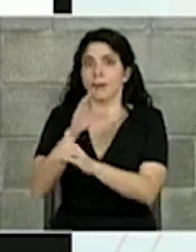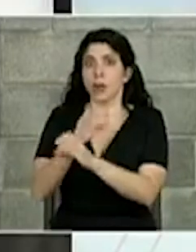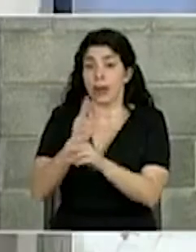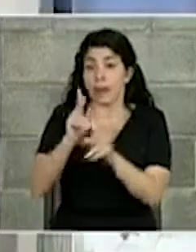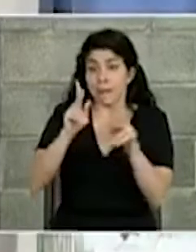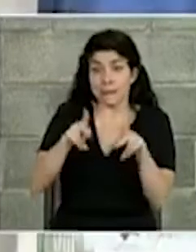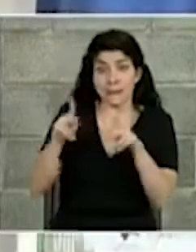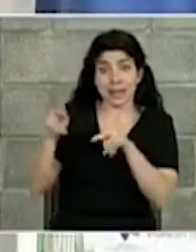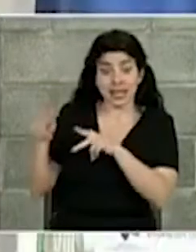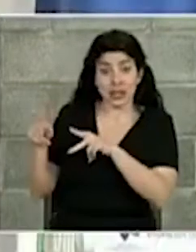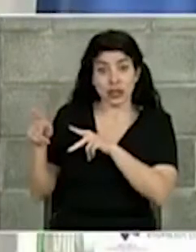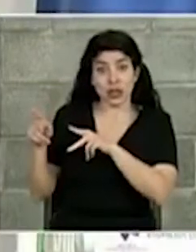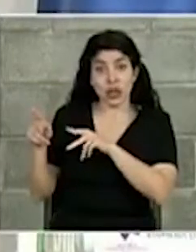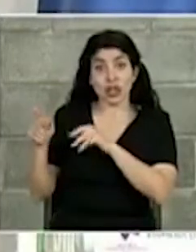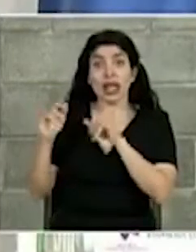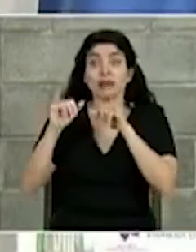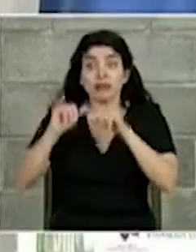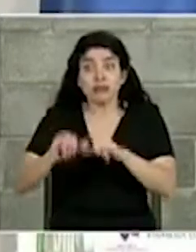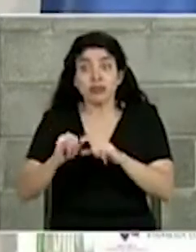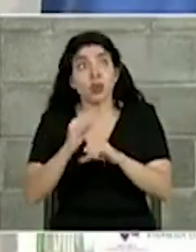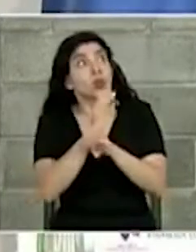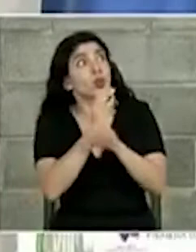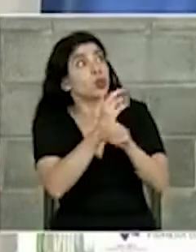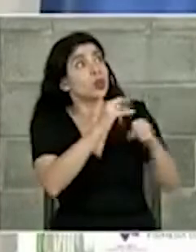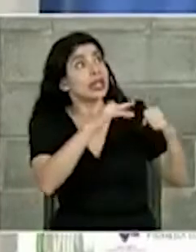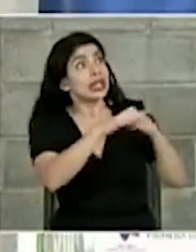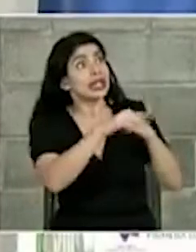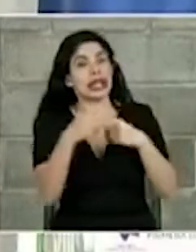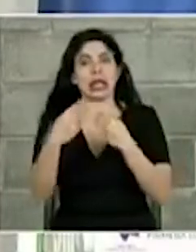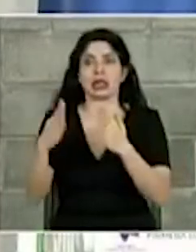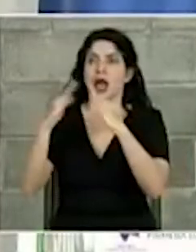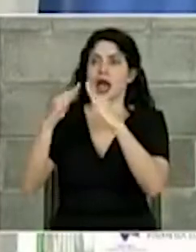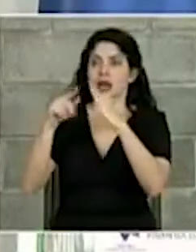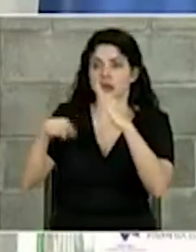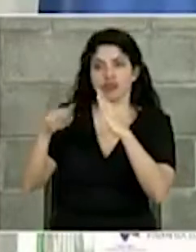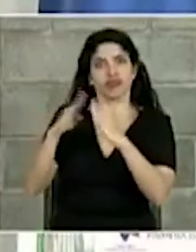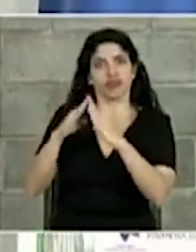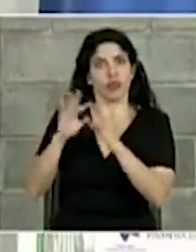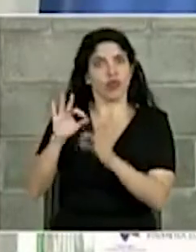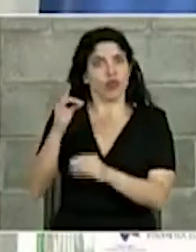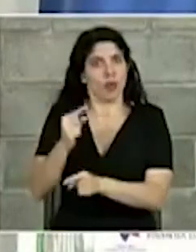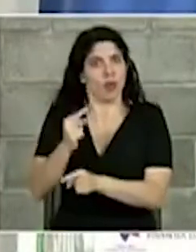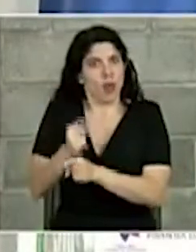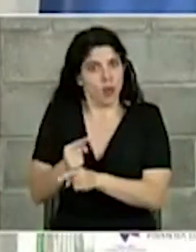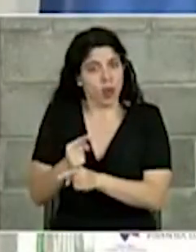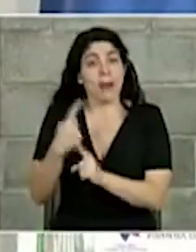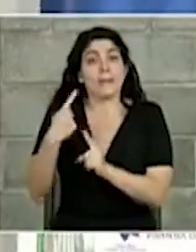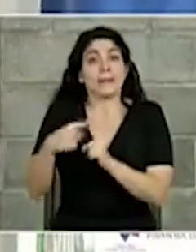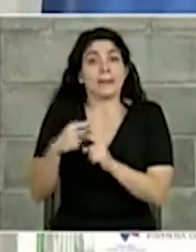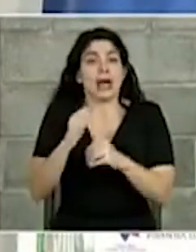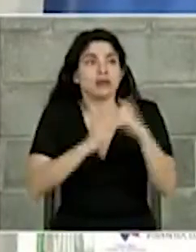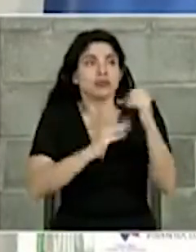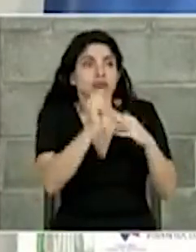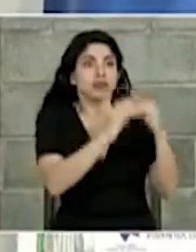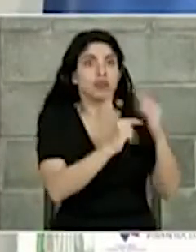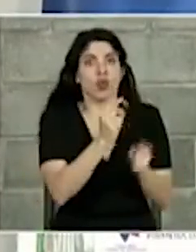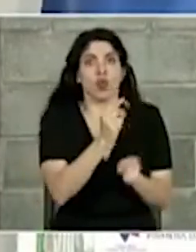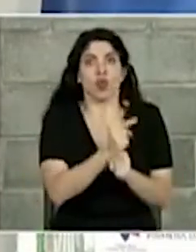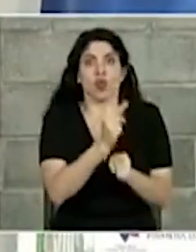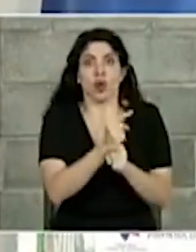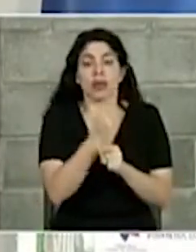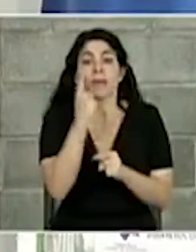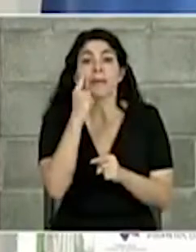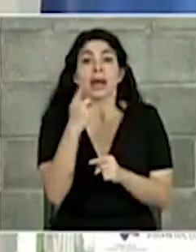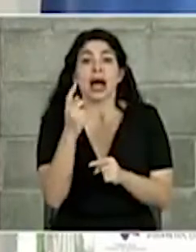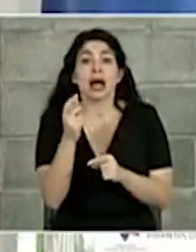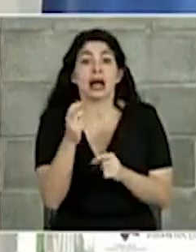las personas que están salvaguardando la isla tengan las condiciones adecuadas y aparte que tengamos la infraestructura adecuada para